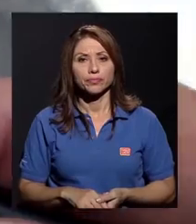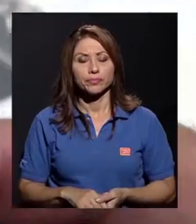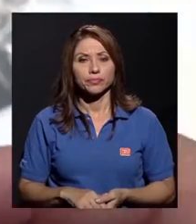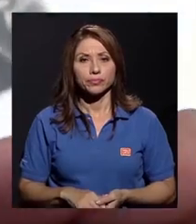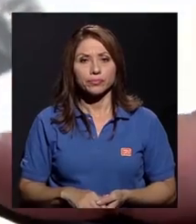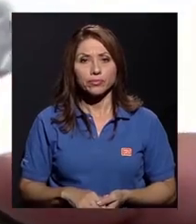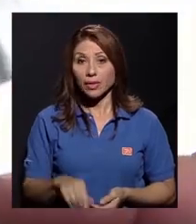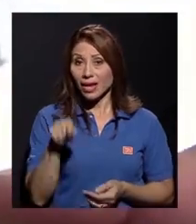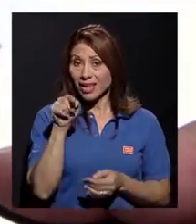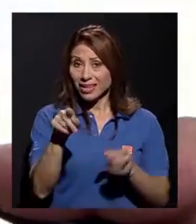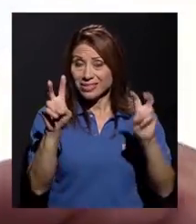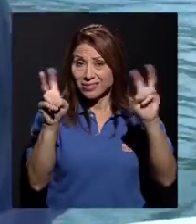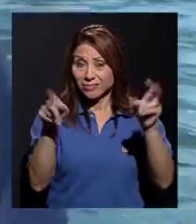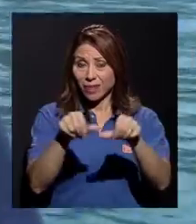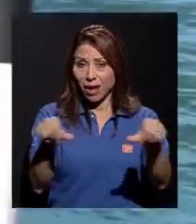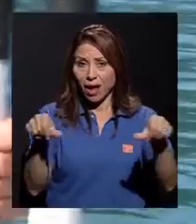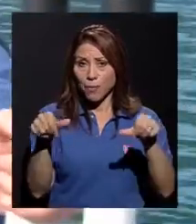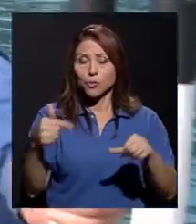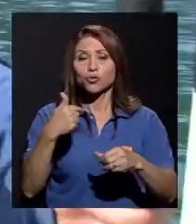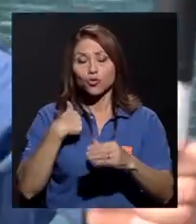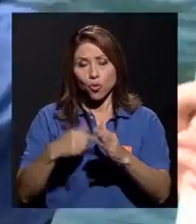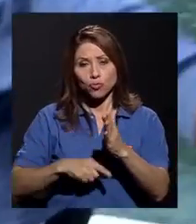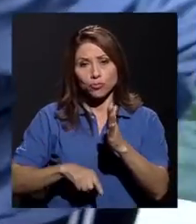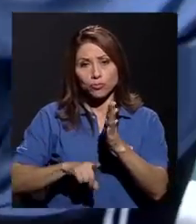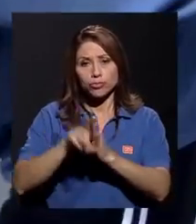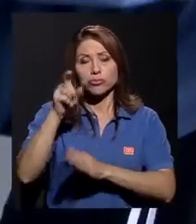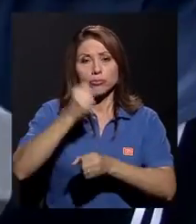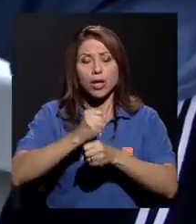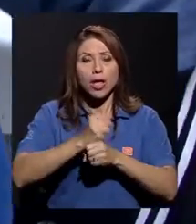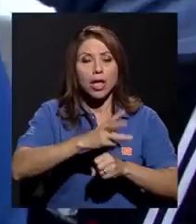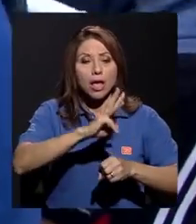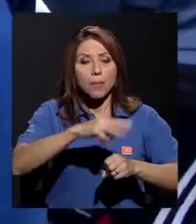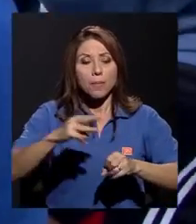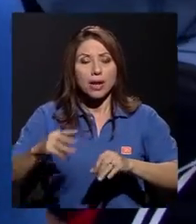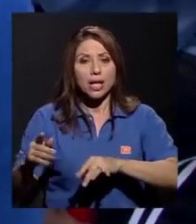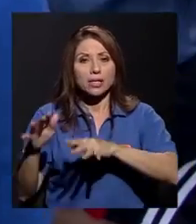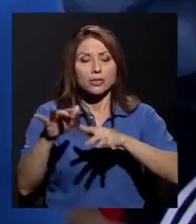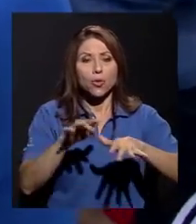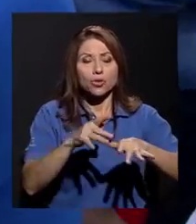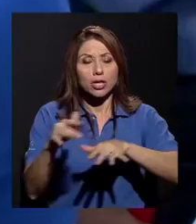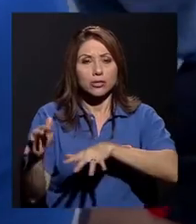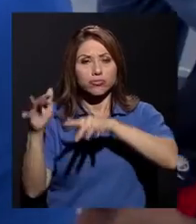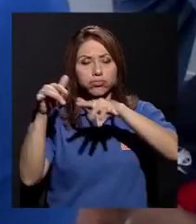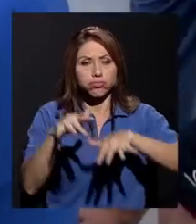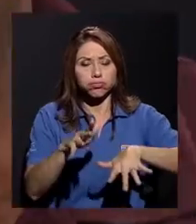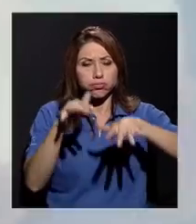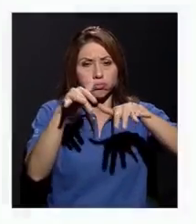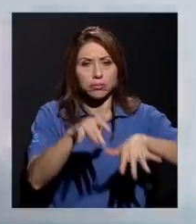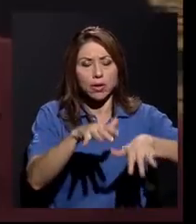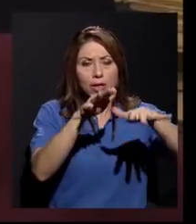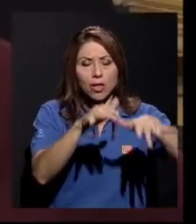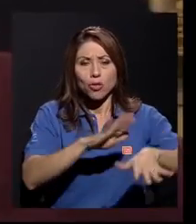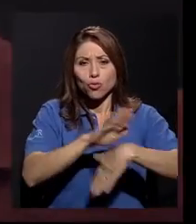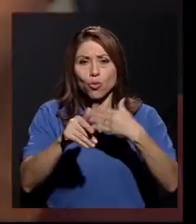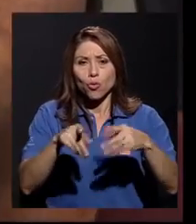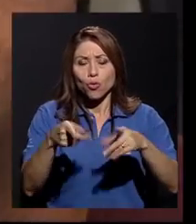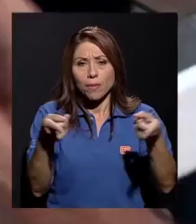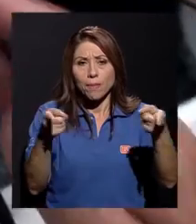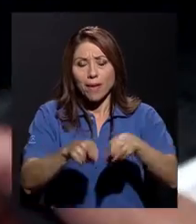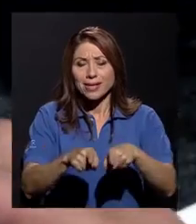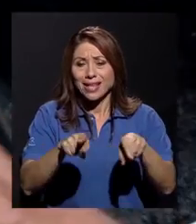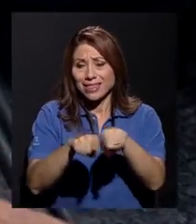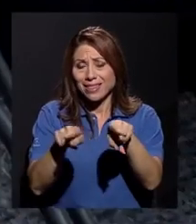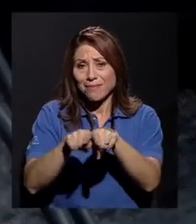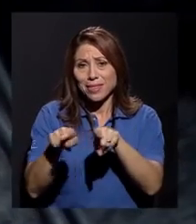En ese campo me he desarrollado tanto en mareas, corrientes, oleajes, dinámica del estuario, aplicaciones de sensores